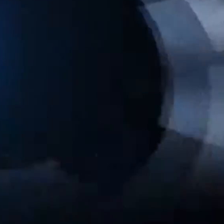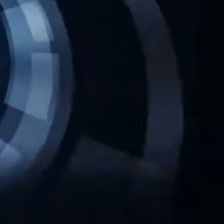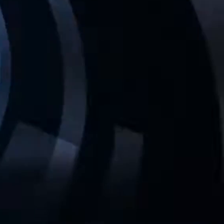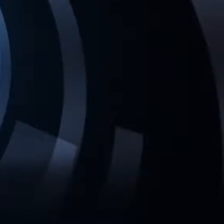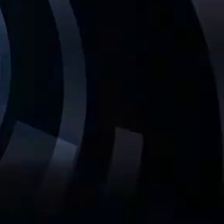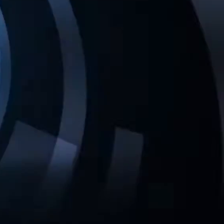¡Gracias! ¡Gracias!